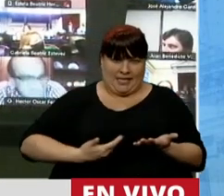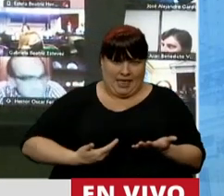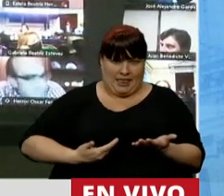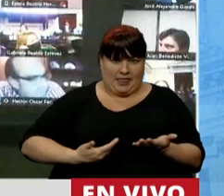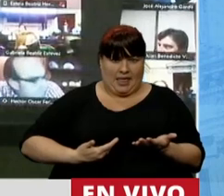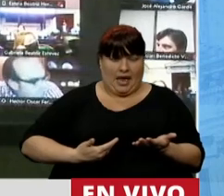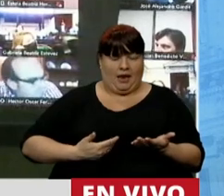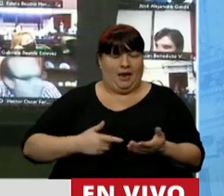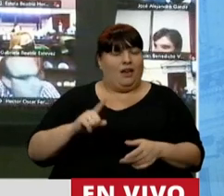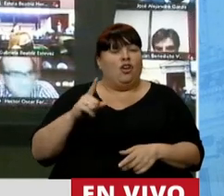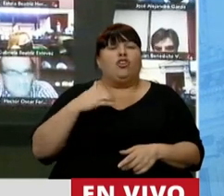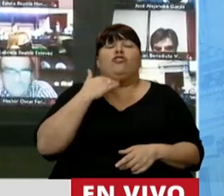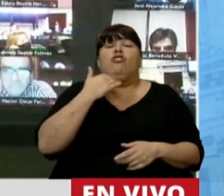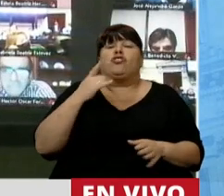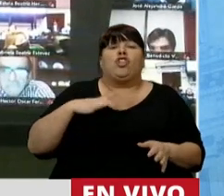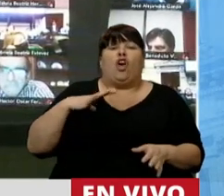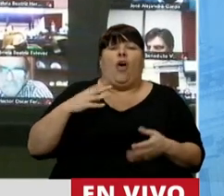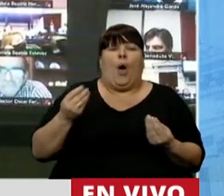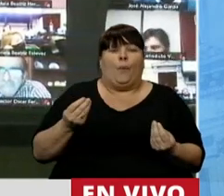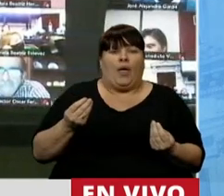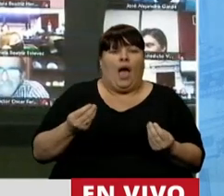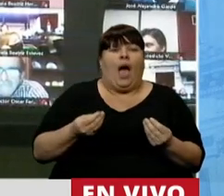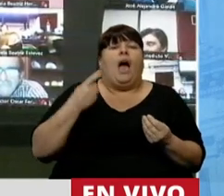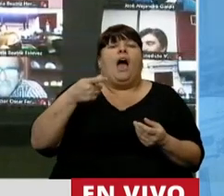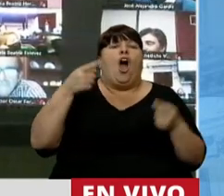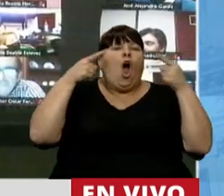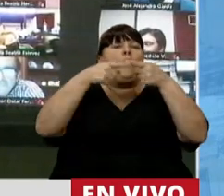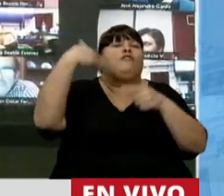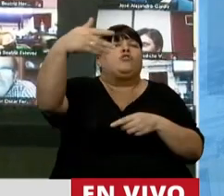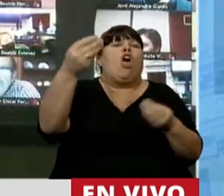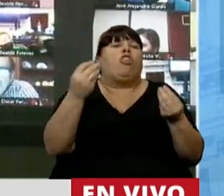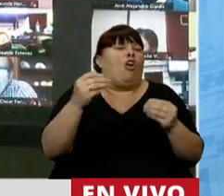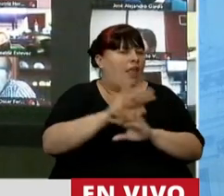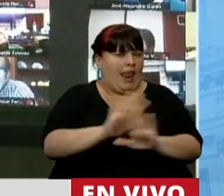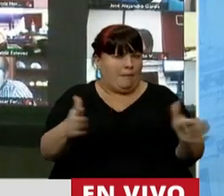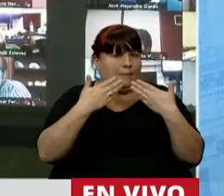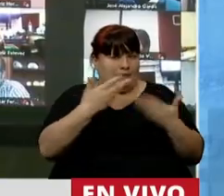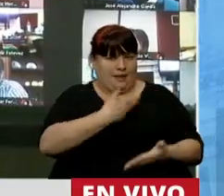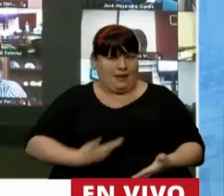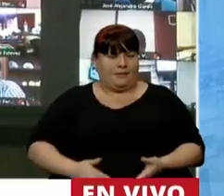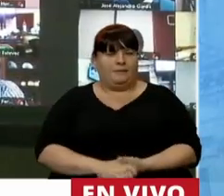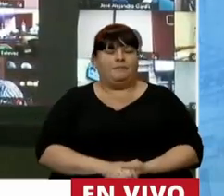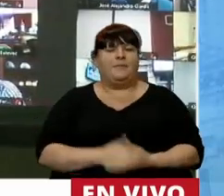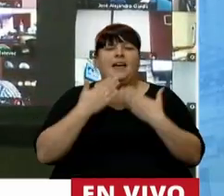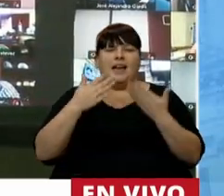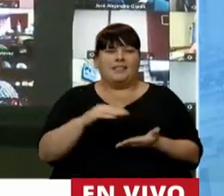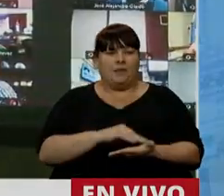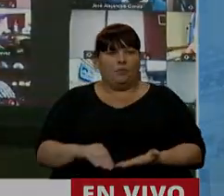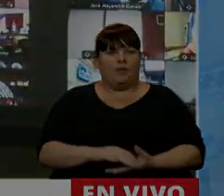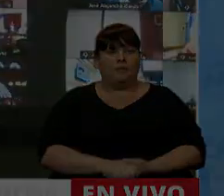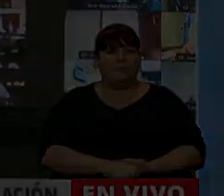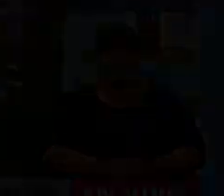Lo que todavía no sabemos es a dónde quiere ir presidente. Nada más. Muchas gracias. Gracias diputado Negri. Negri.